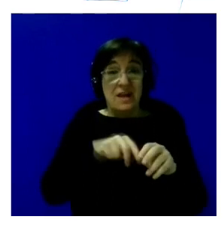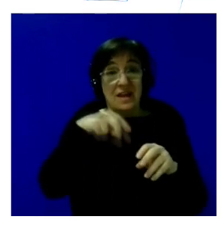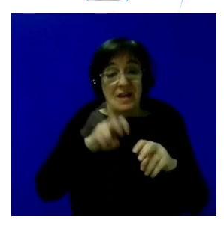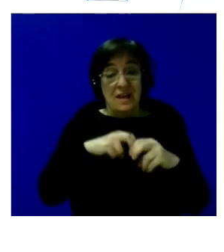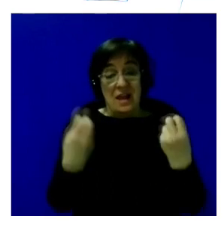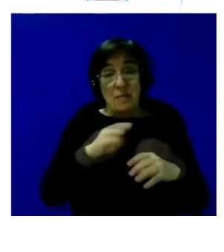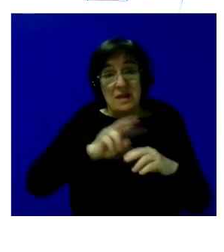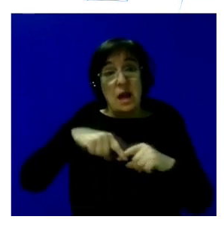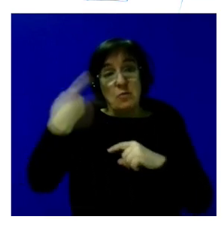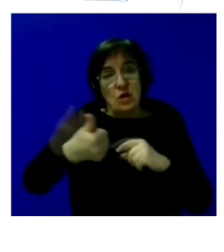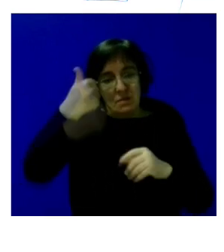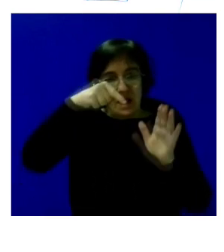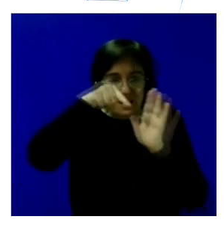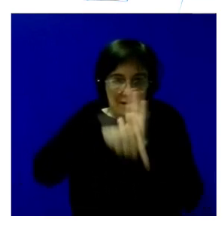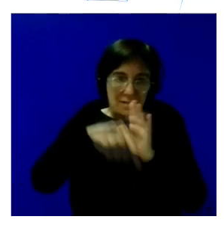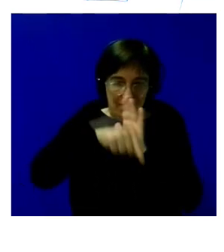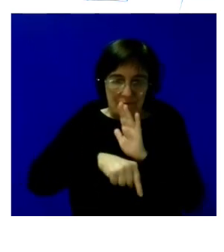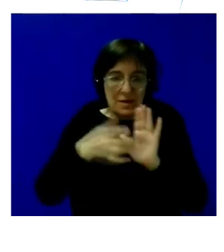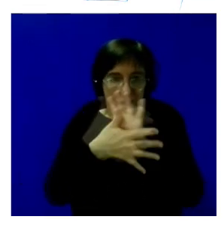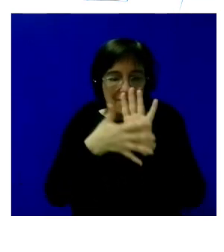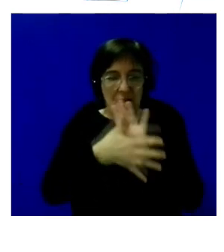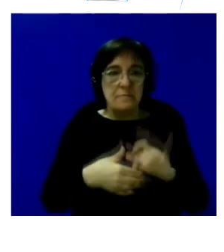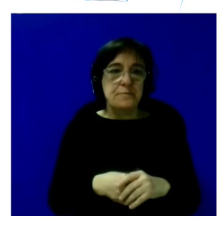se profundizará entiendo